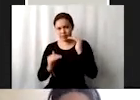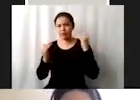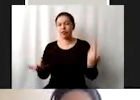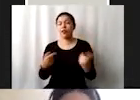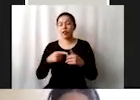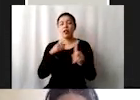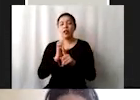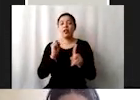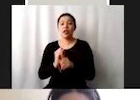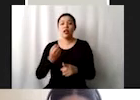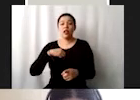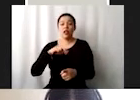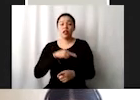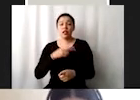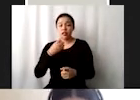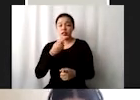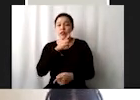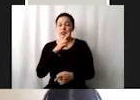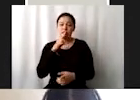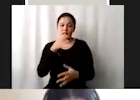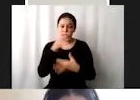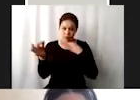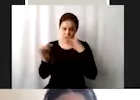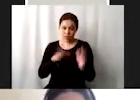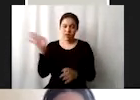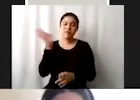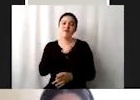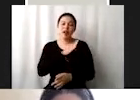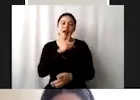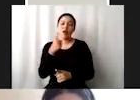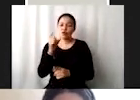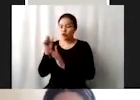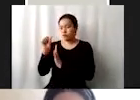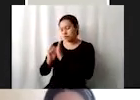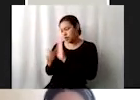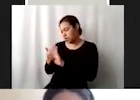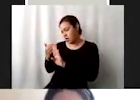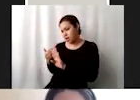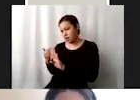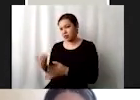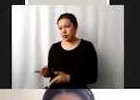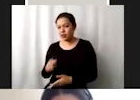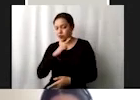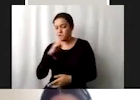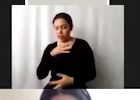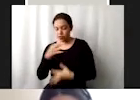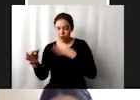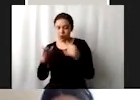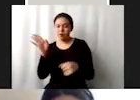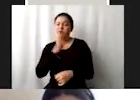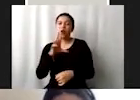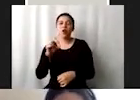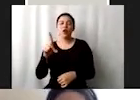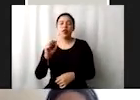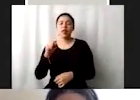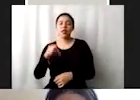es la que nos trajo malas noticias el mes pasado. El mes pasado salió el informe mundial de ODS de